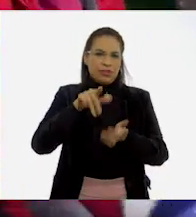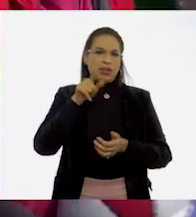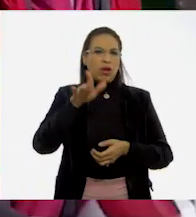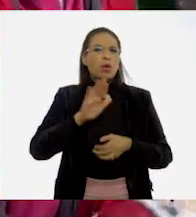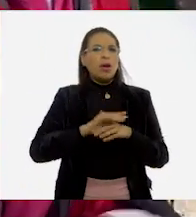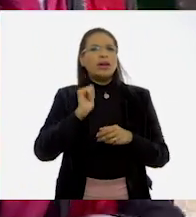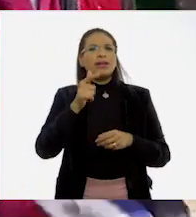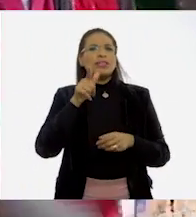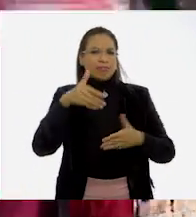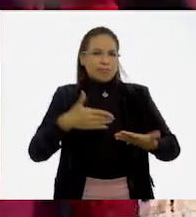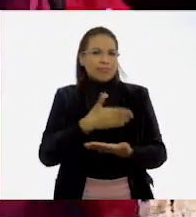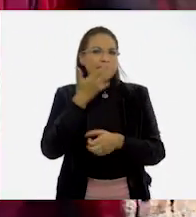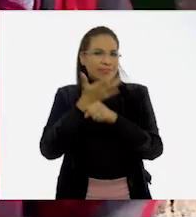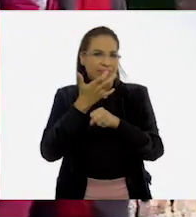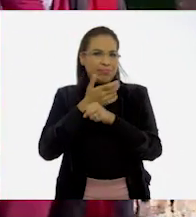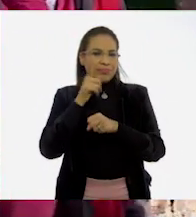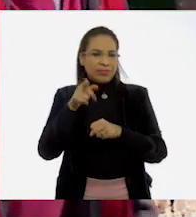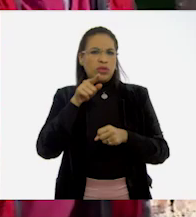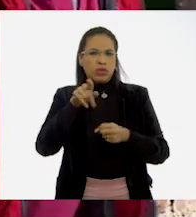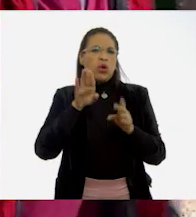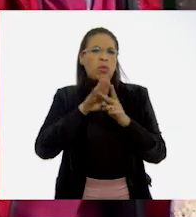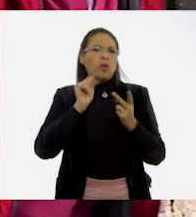gringo. Y tú tampoco para ser negra.